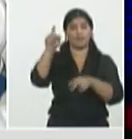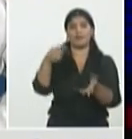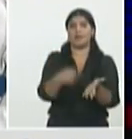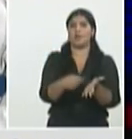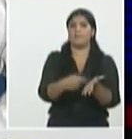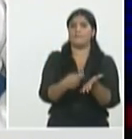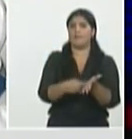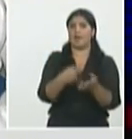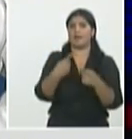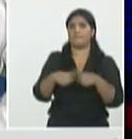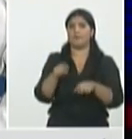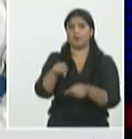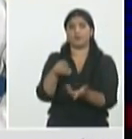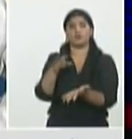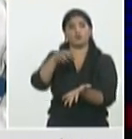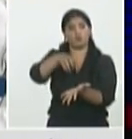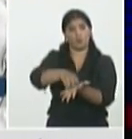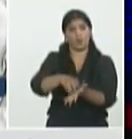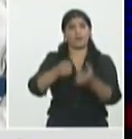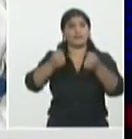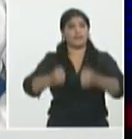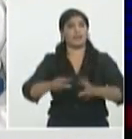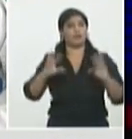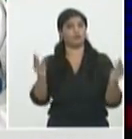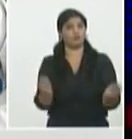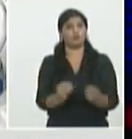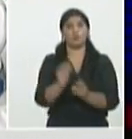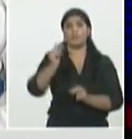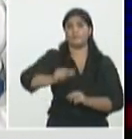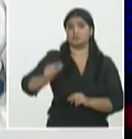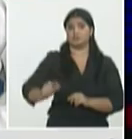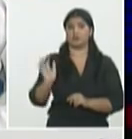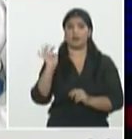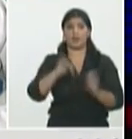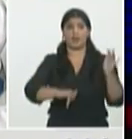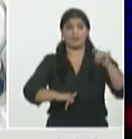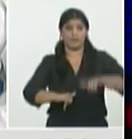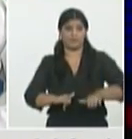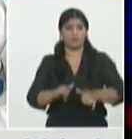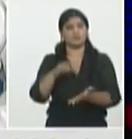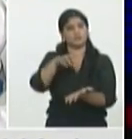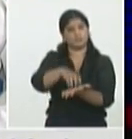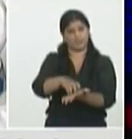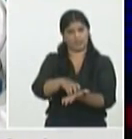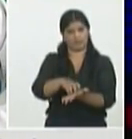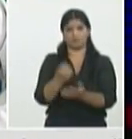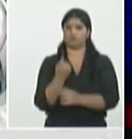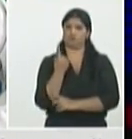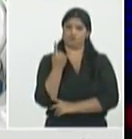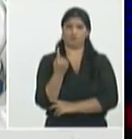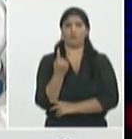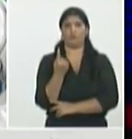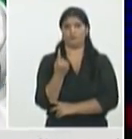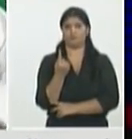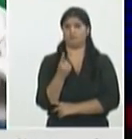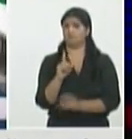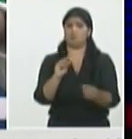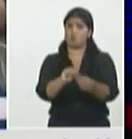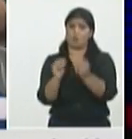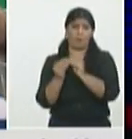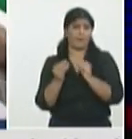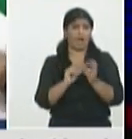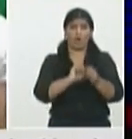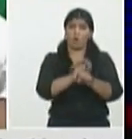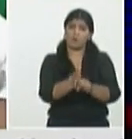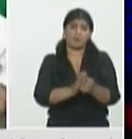todos los cubanos residentes en Cuba que arriban a nuestro país y ahí si se cumple el protocolo